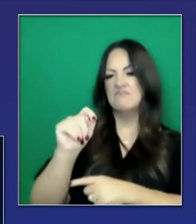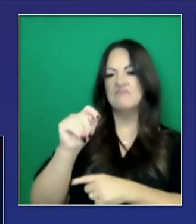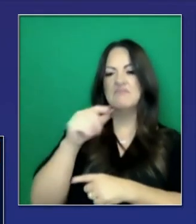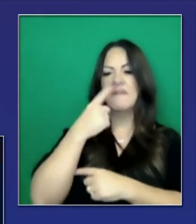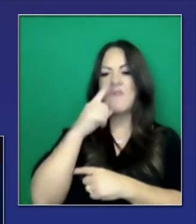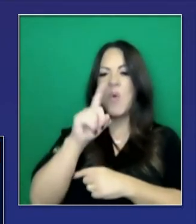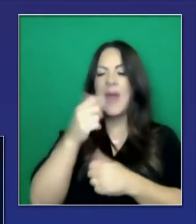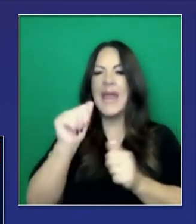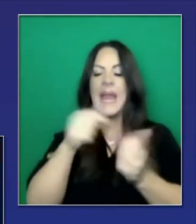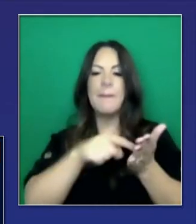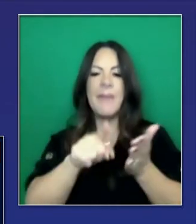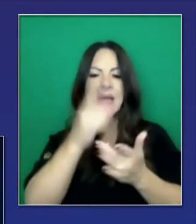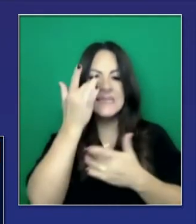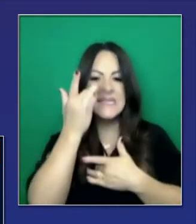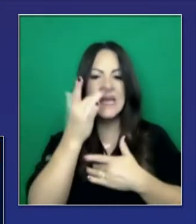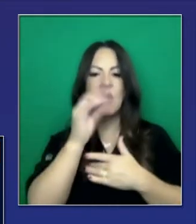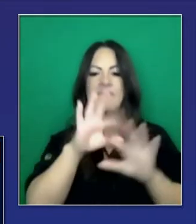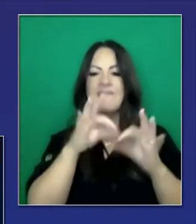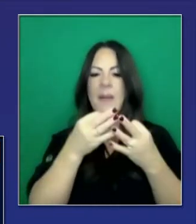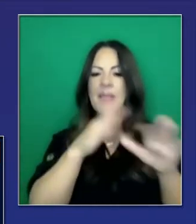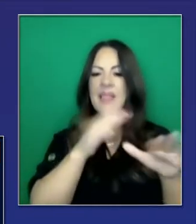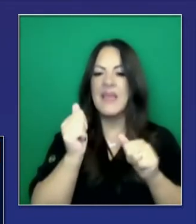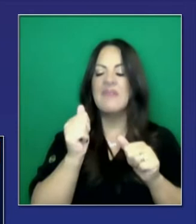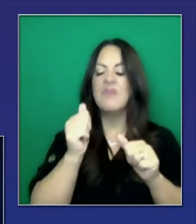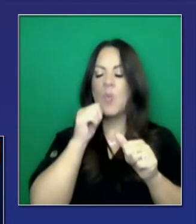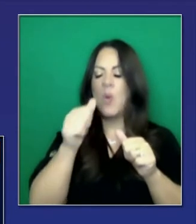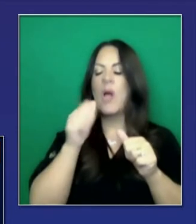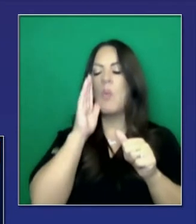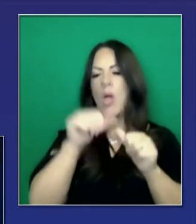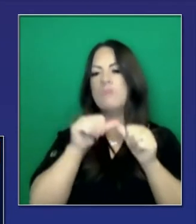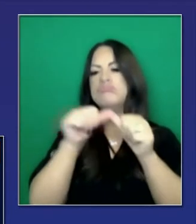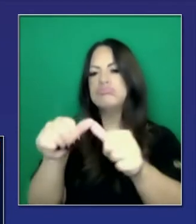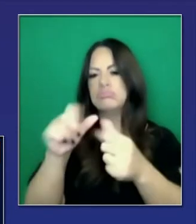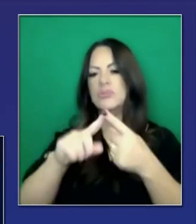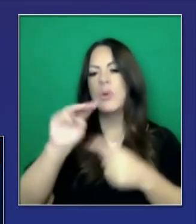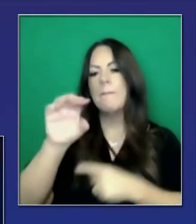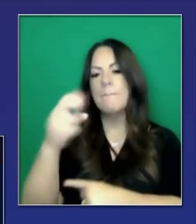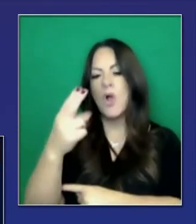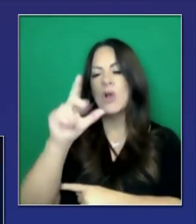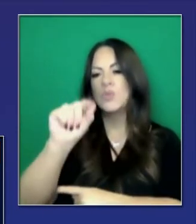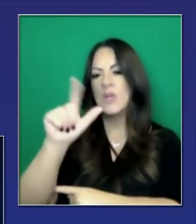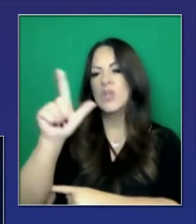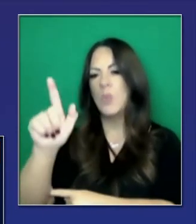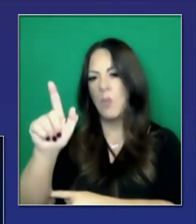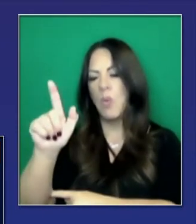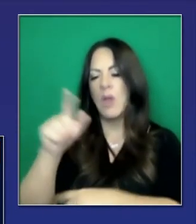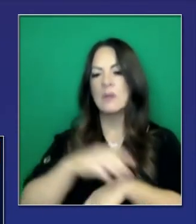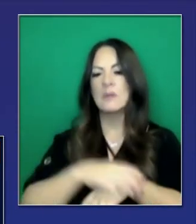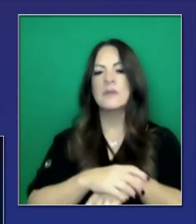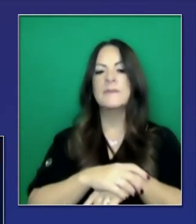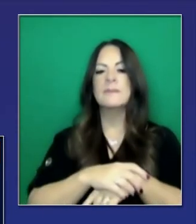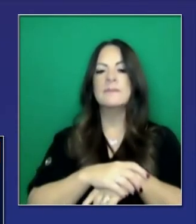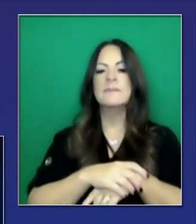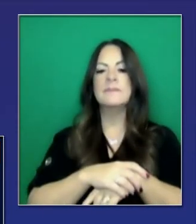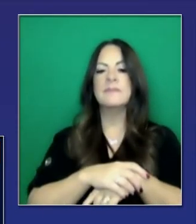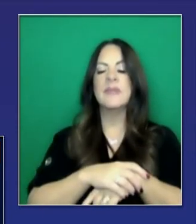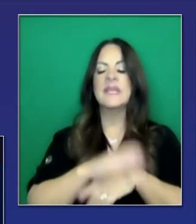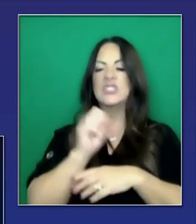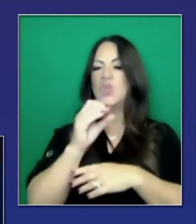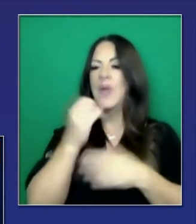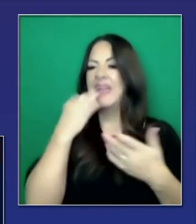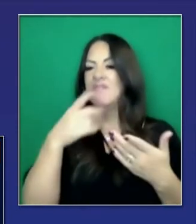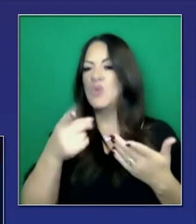haya crédito por impuestos sobre el ingreso. Alentamos a cualquier pequeño negocio.